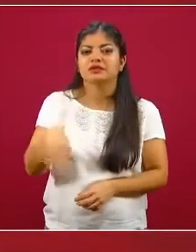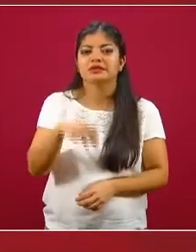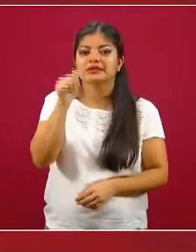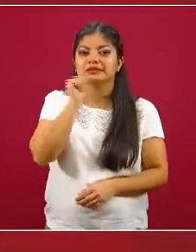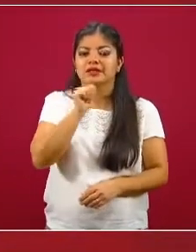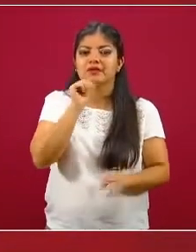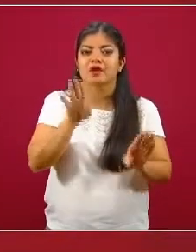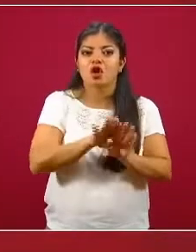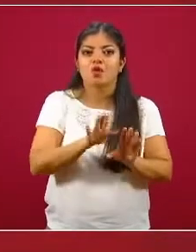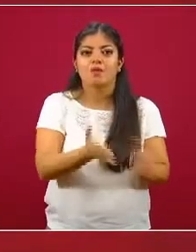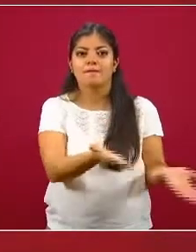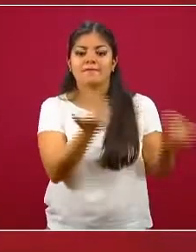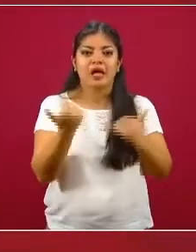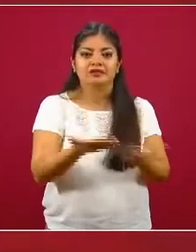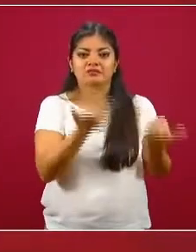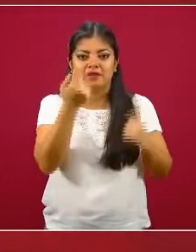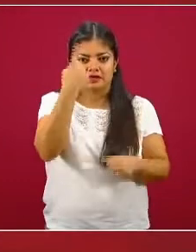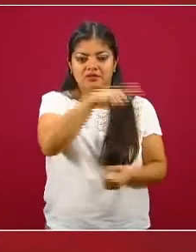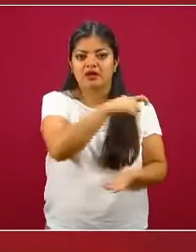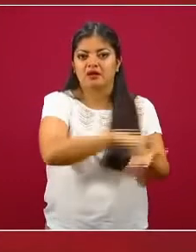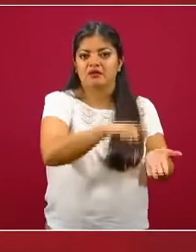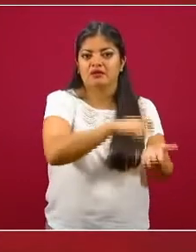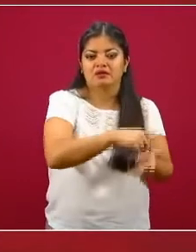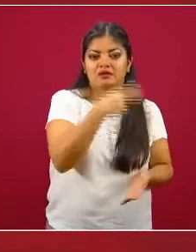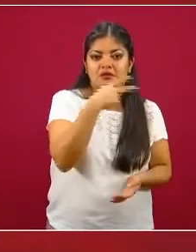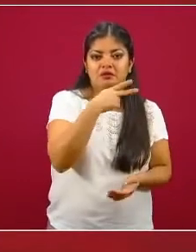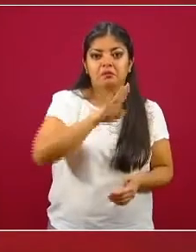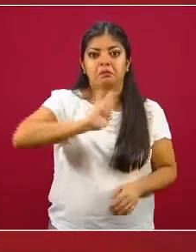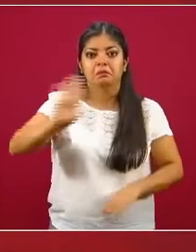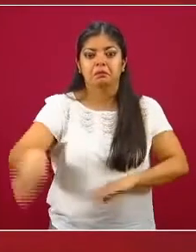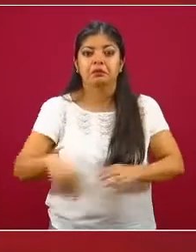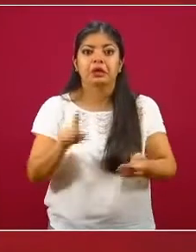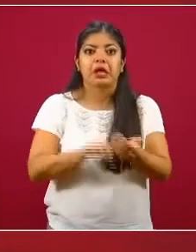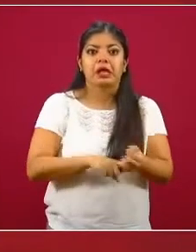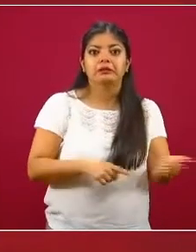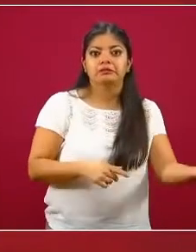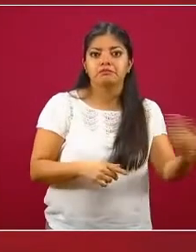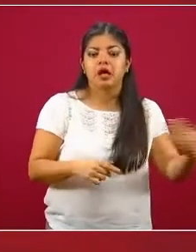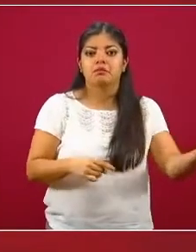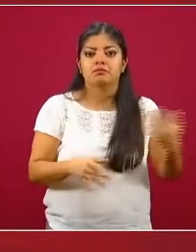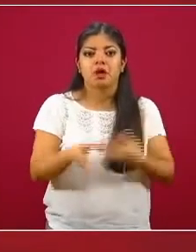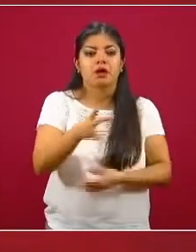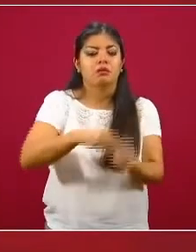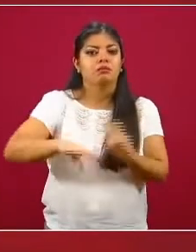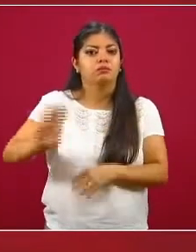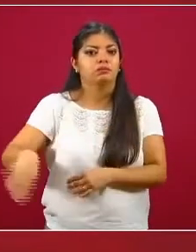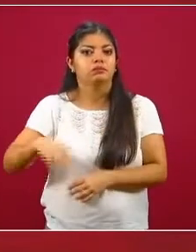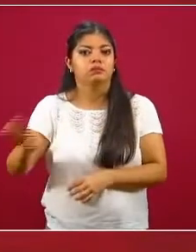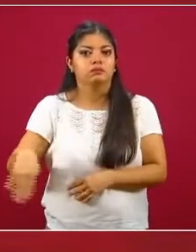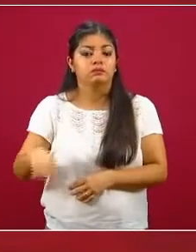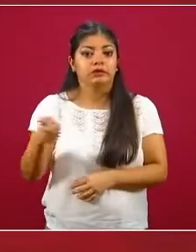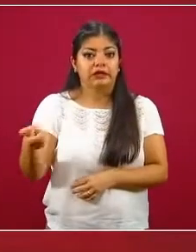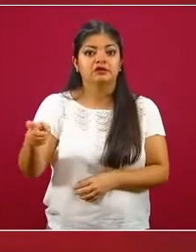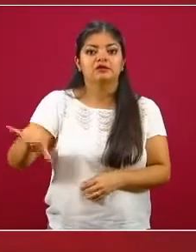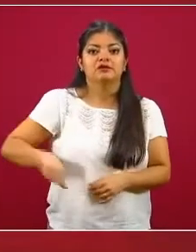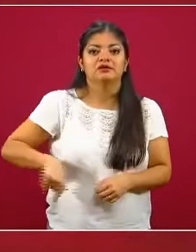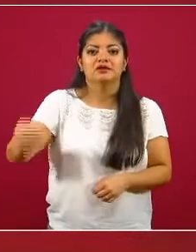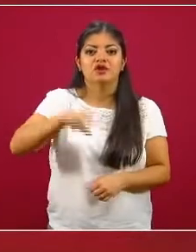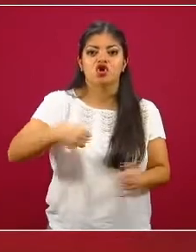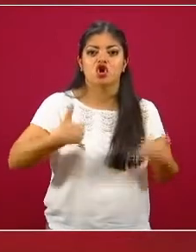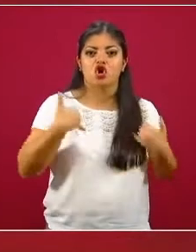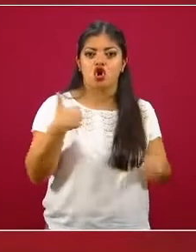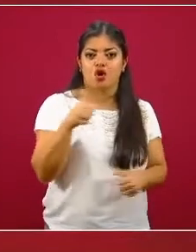nuevos consumidores para sustituir a los que mueren a causa de sus productos y de allí su interés en las nuevas generaciones.